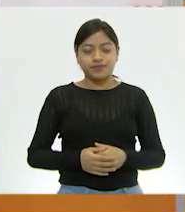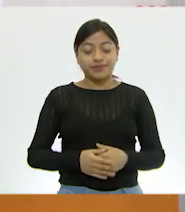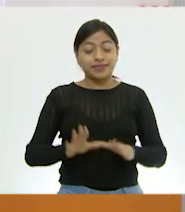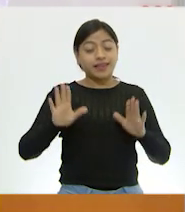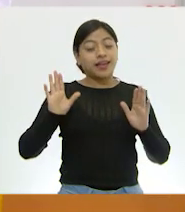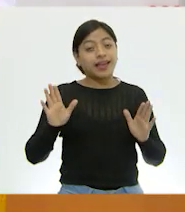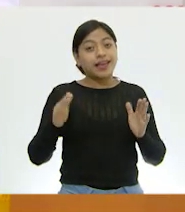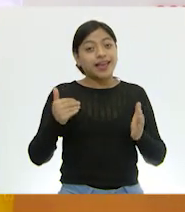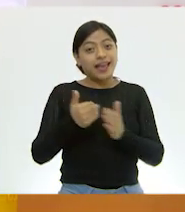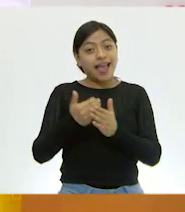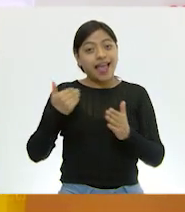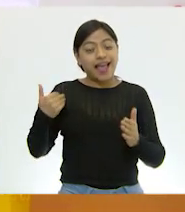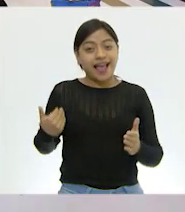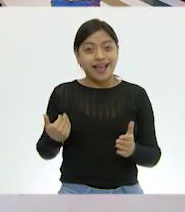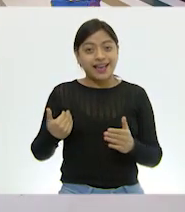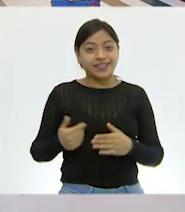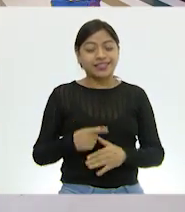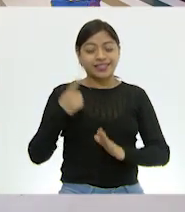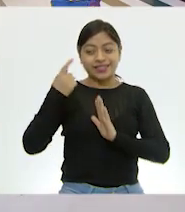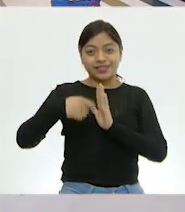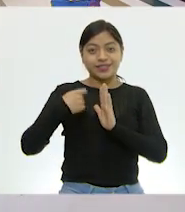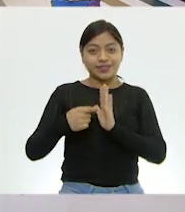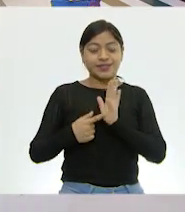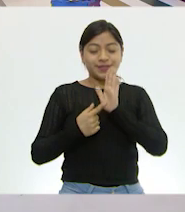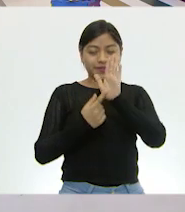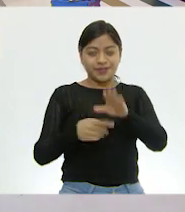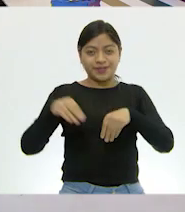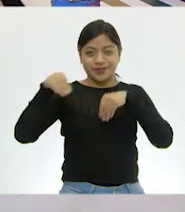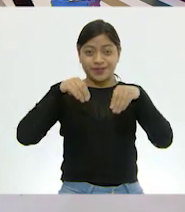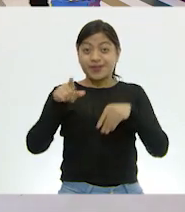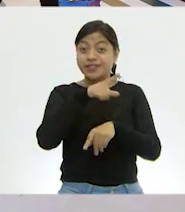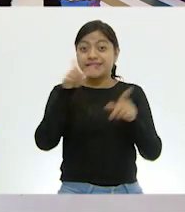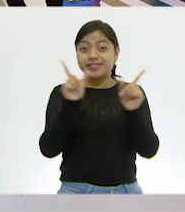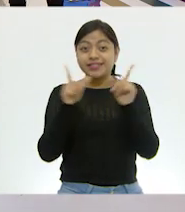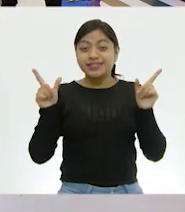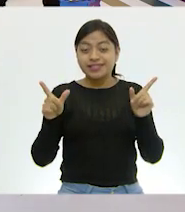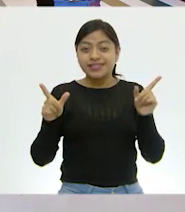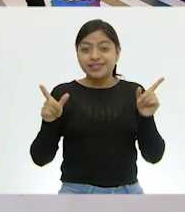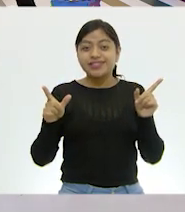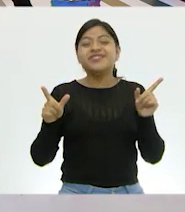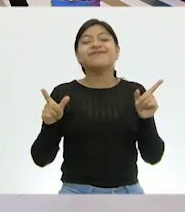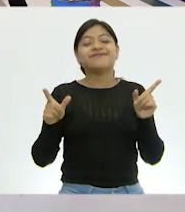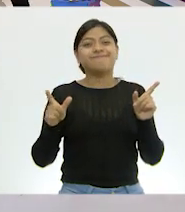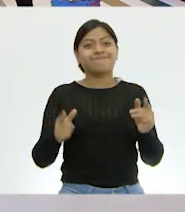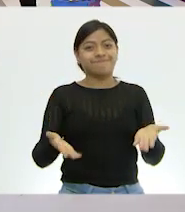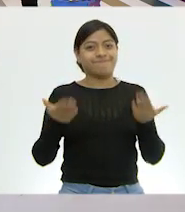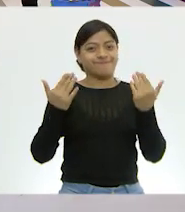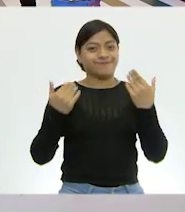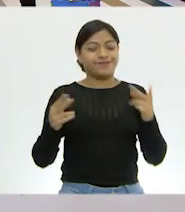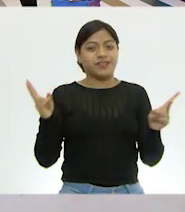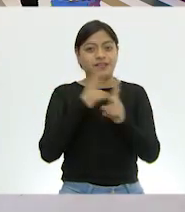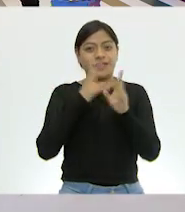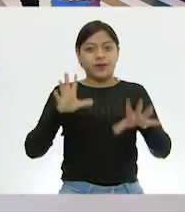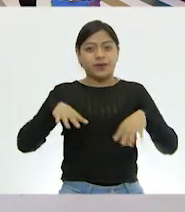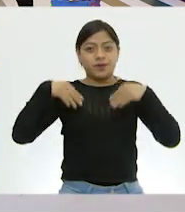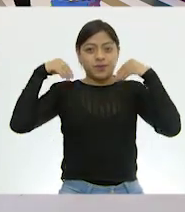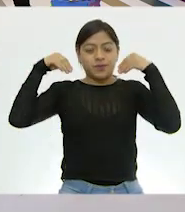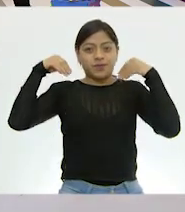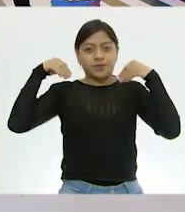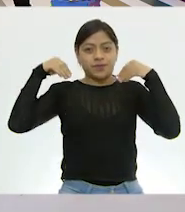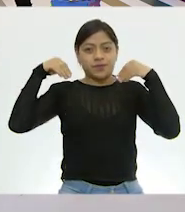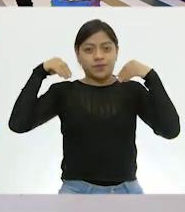Pero antes, Ruth, vamos a ver la siguiente cápsula para movernos. ¿Están listos? Estamos listos. Vamos a llenar nuestros pulmones del aire para poder